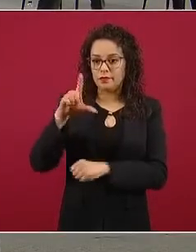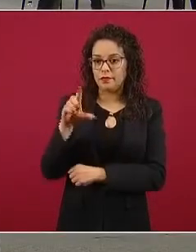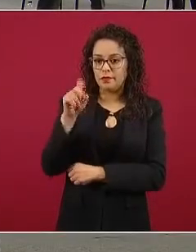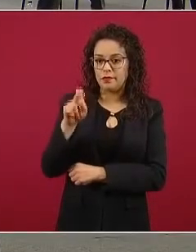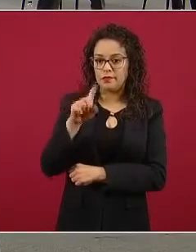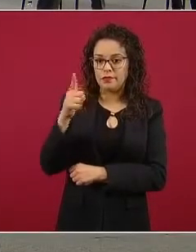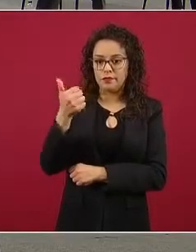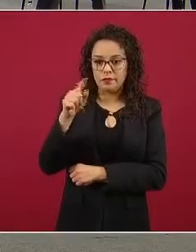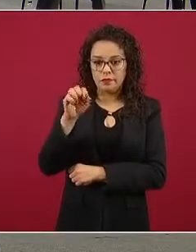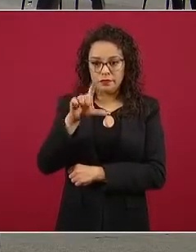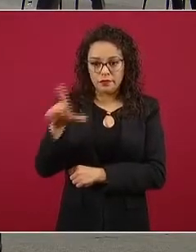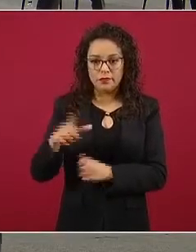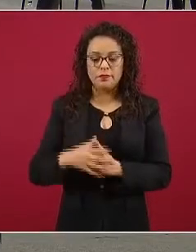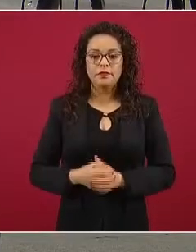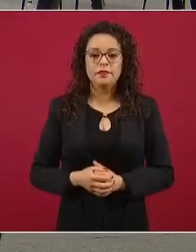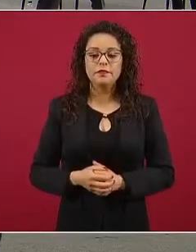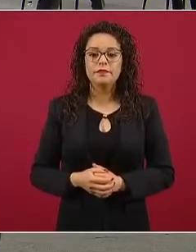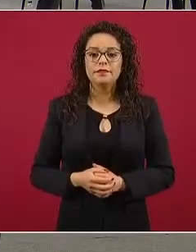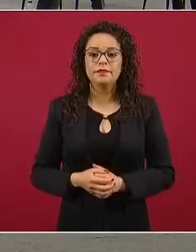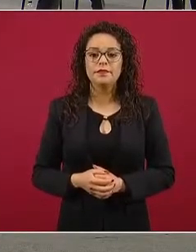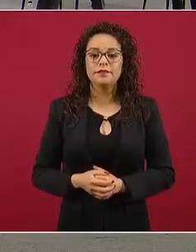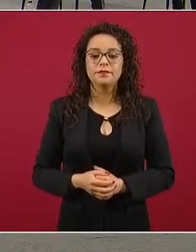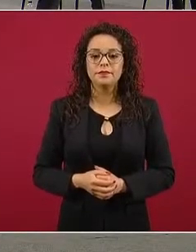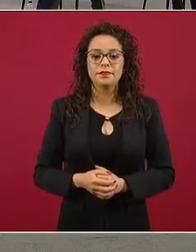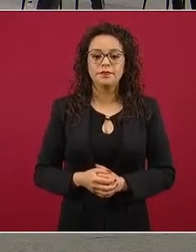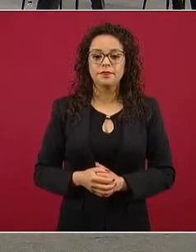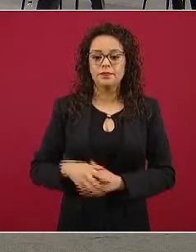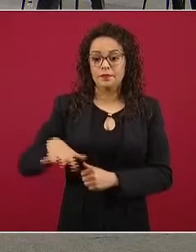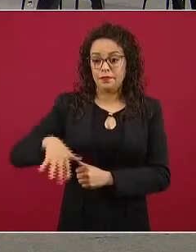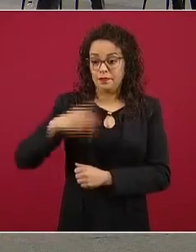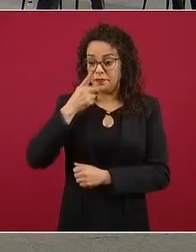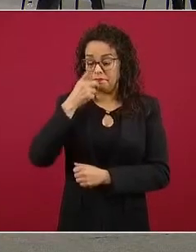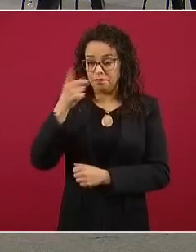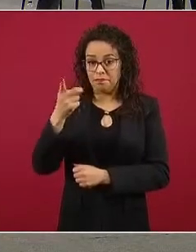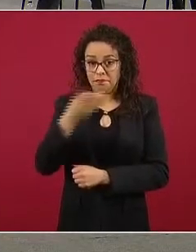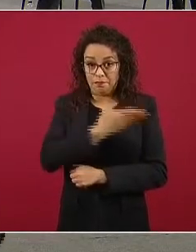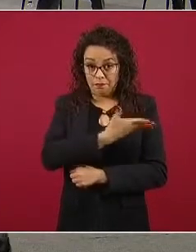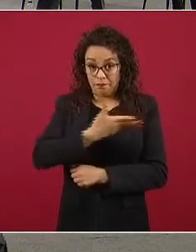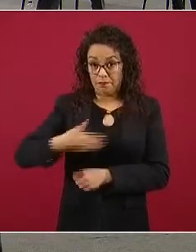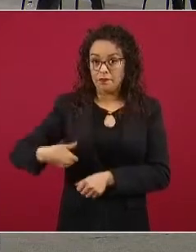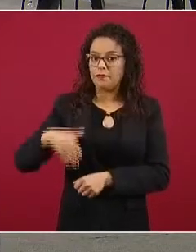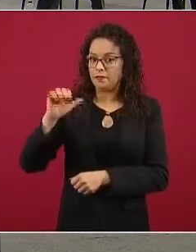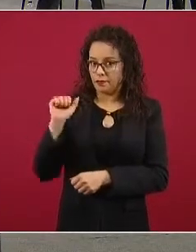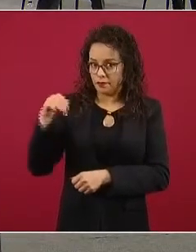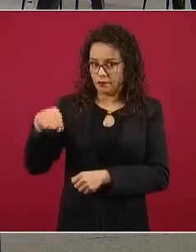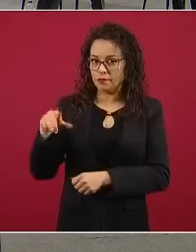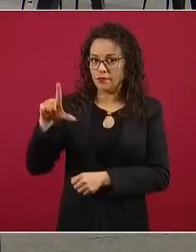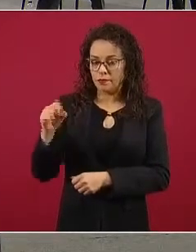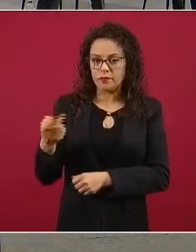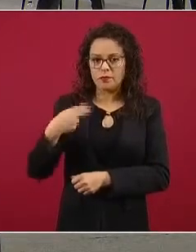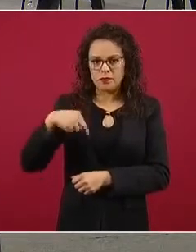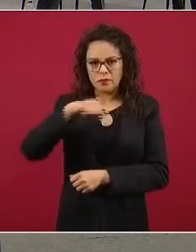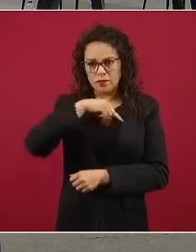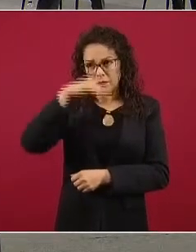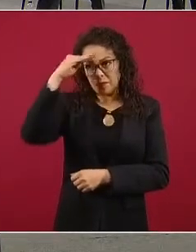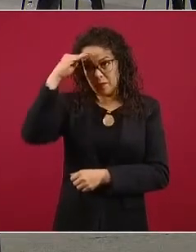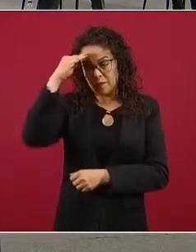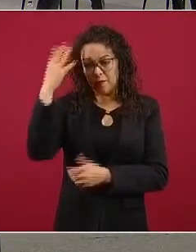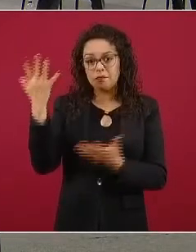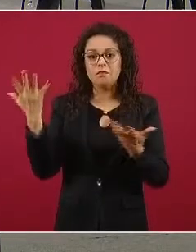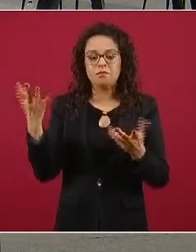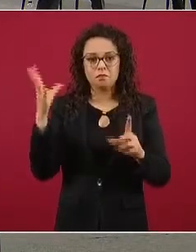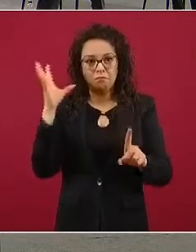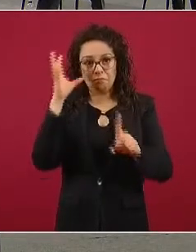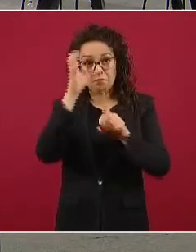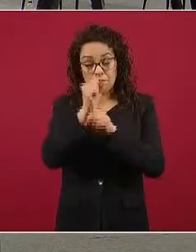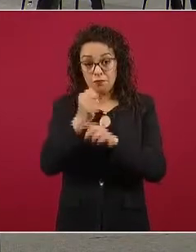como lo acaba de comentar el presidente, nuestro propósito como parte